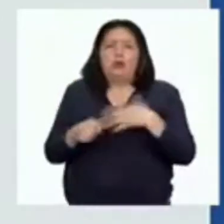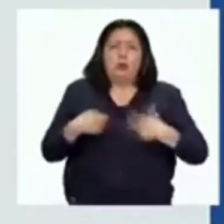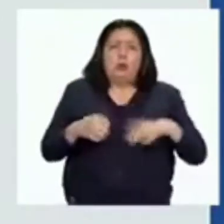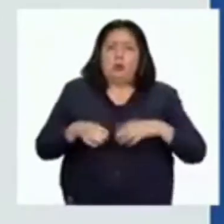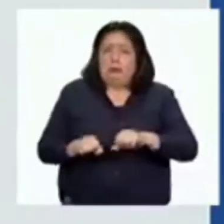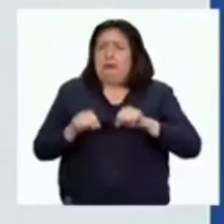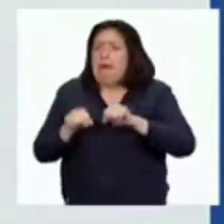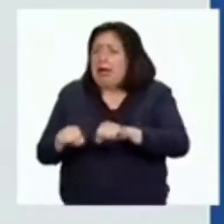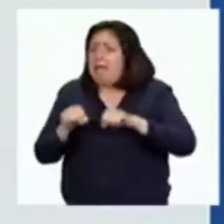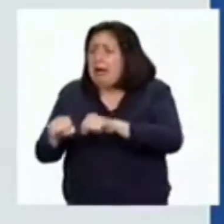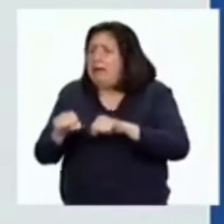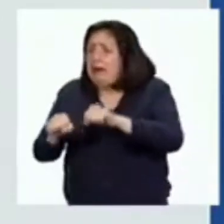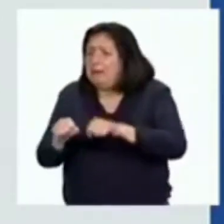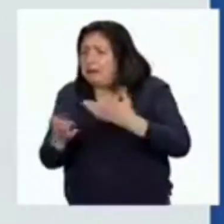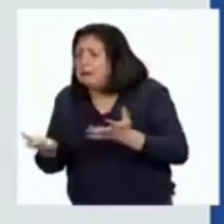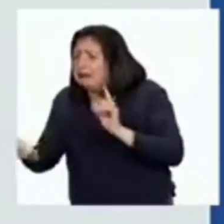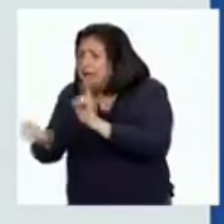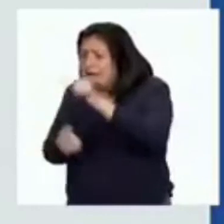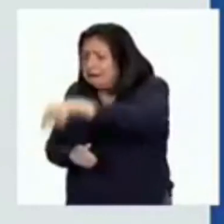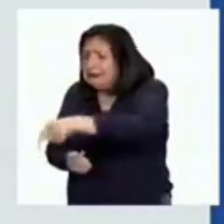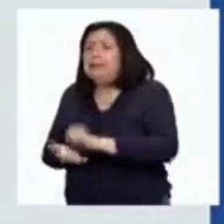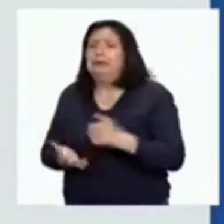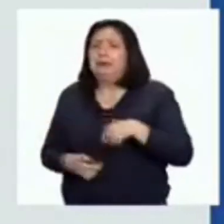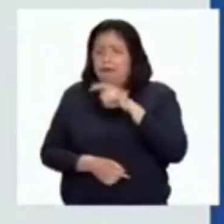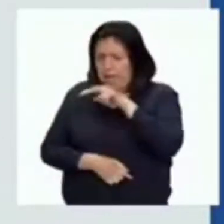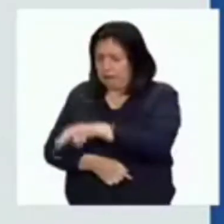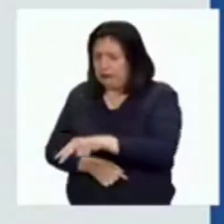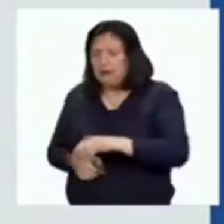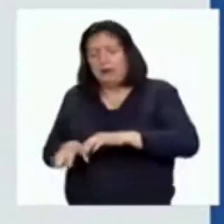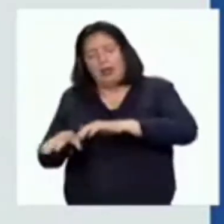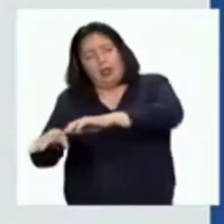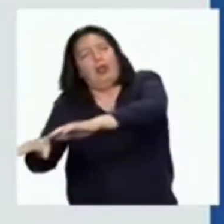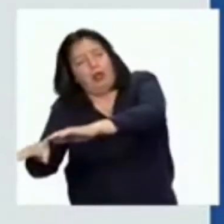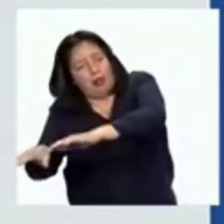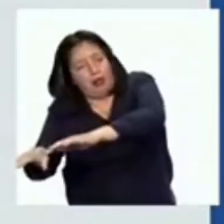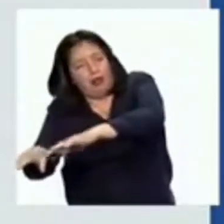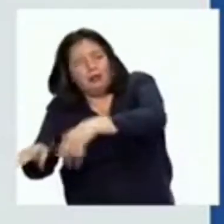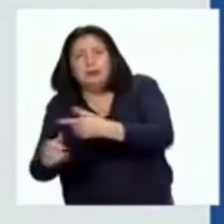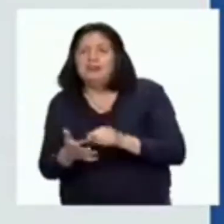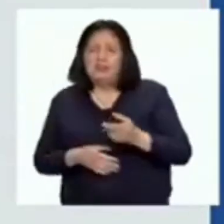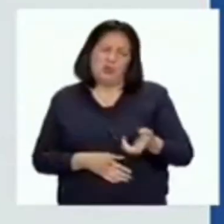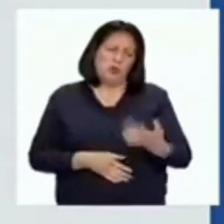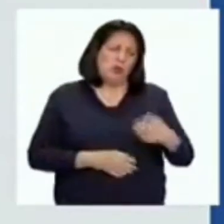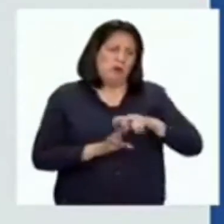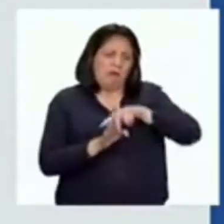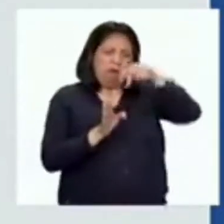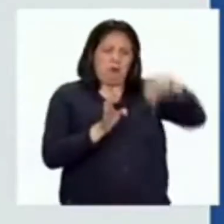arrancaba todo galope al encuentro de Pedro. Cuando llegó a verlo, Pedro estaba tendido sobre el pasto. Nora